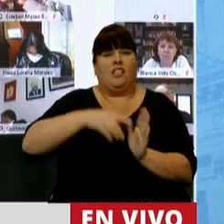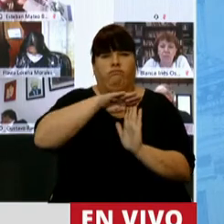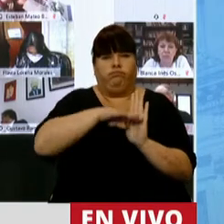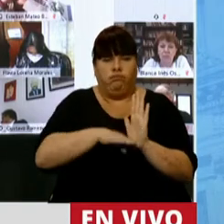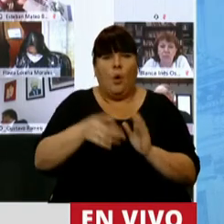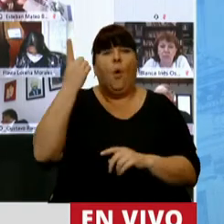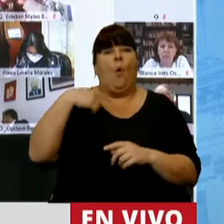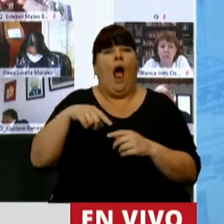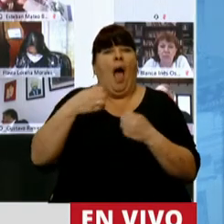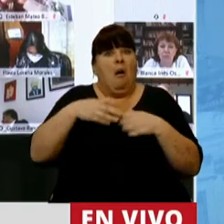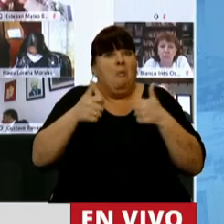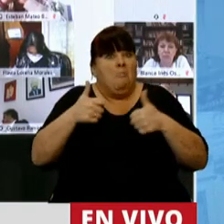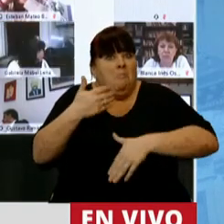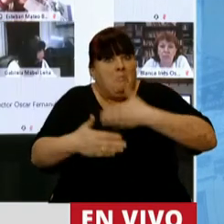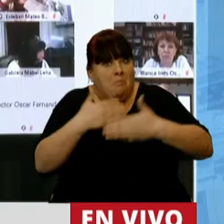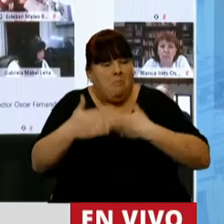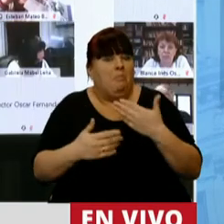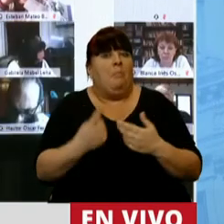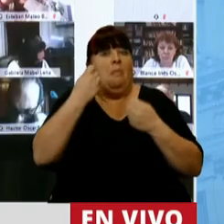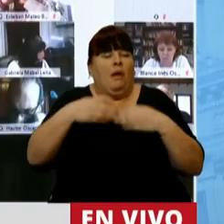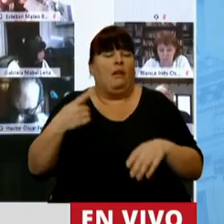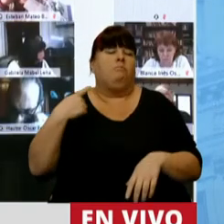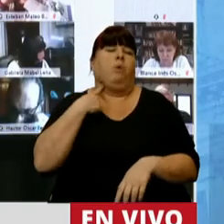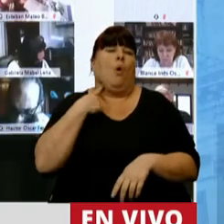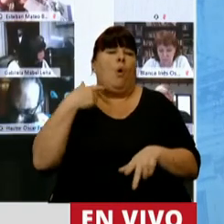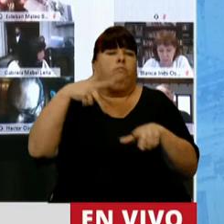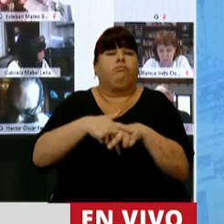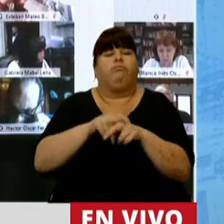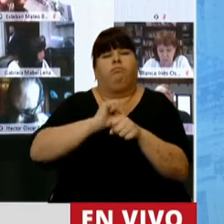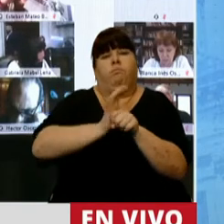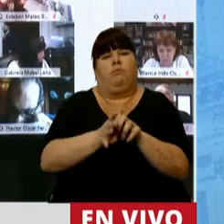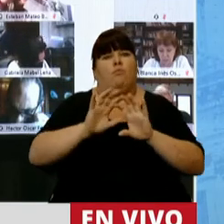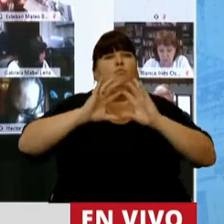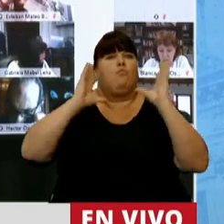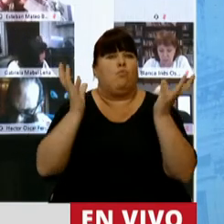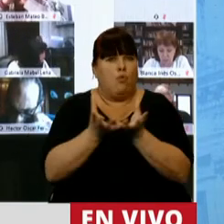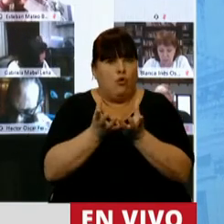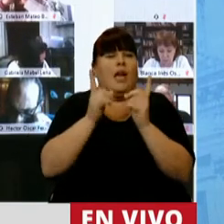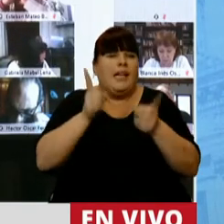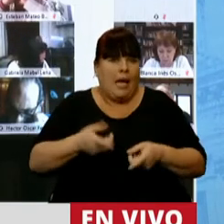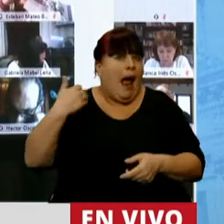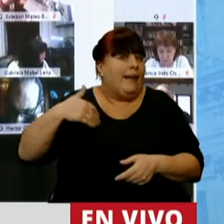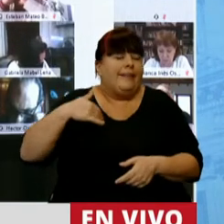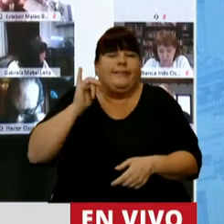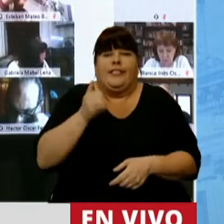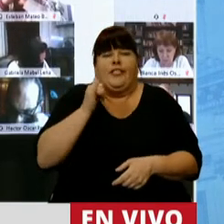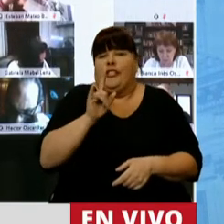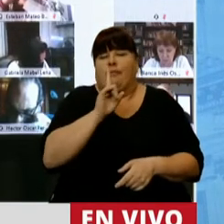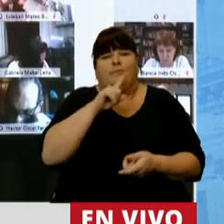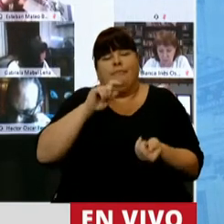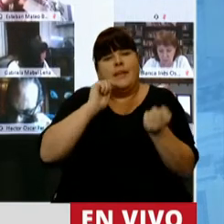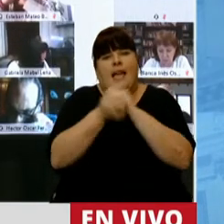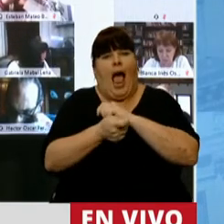medidas que cuando empezaban a dar resultados, el primer resultado, la pandemia irrumpe en el mundo, también en la Argentina y lo obliga a